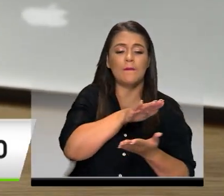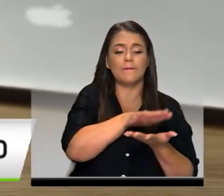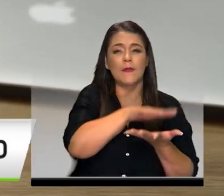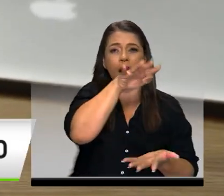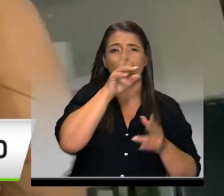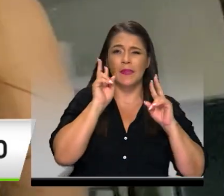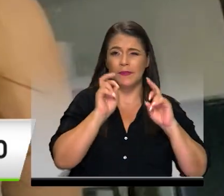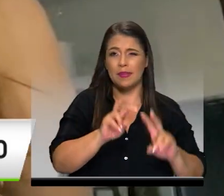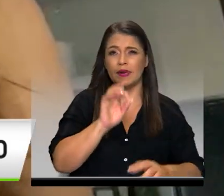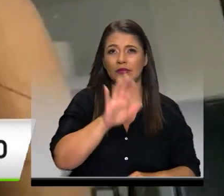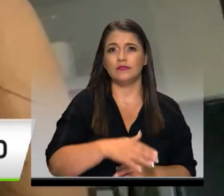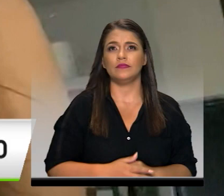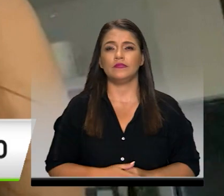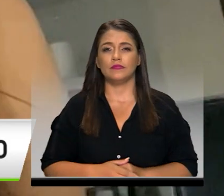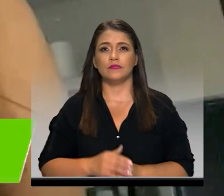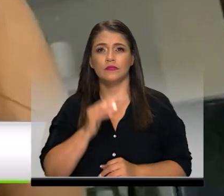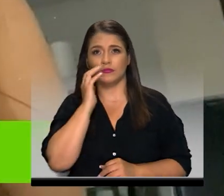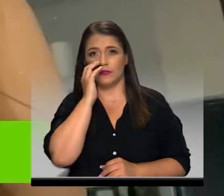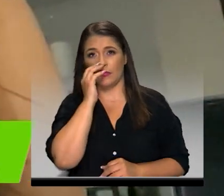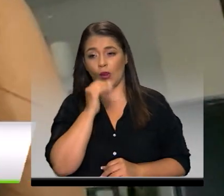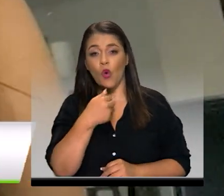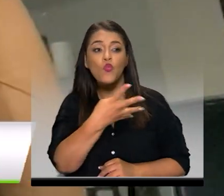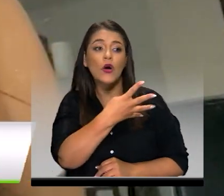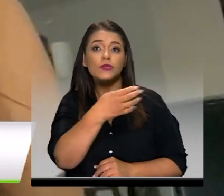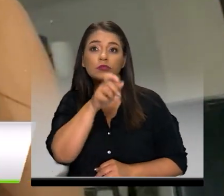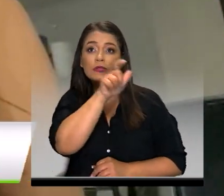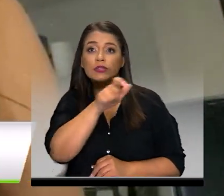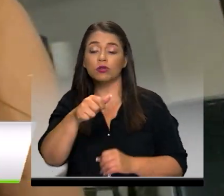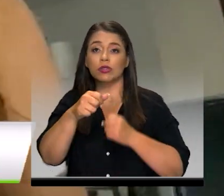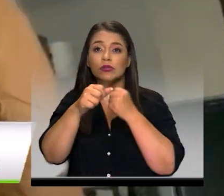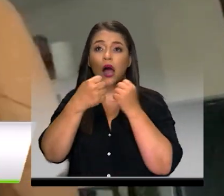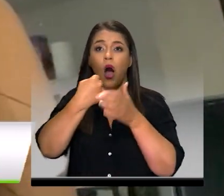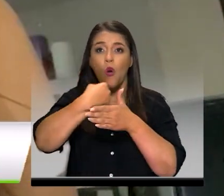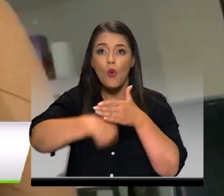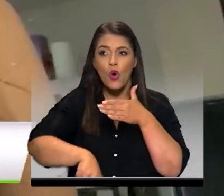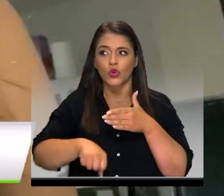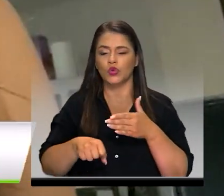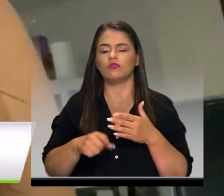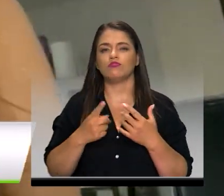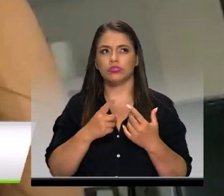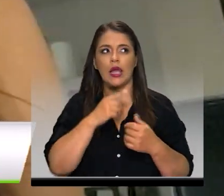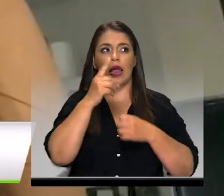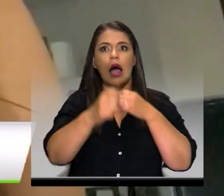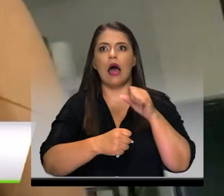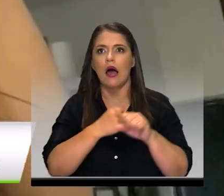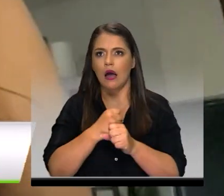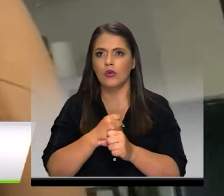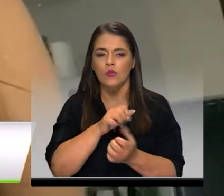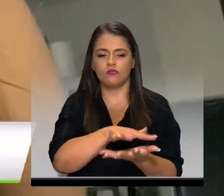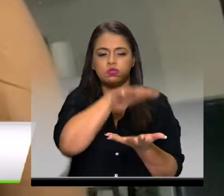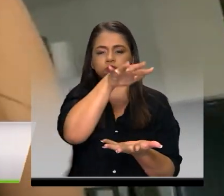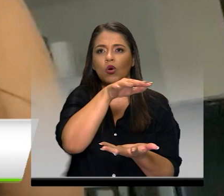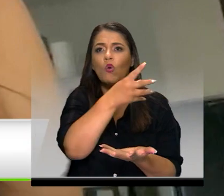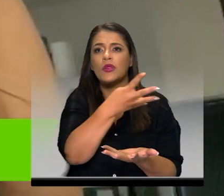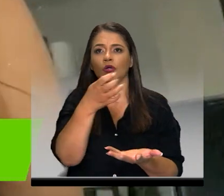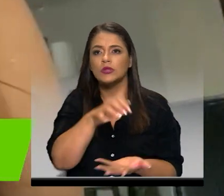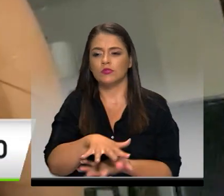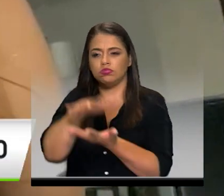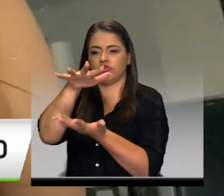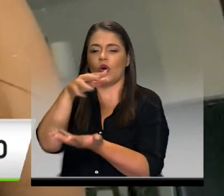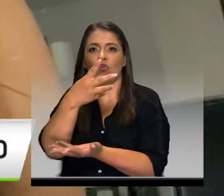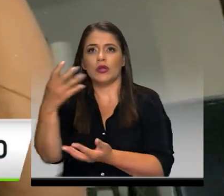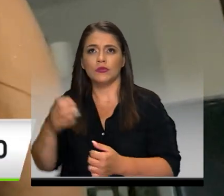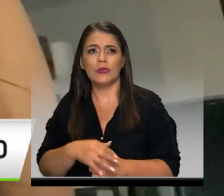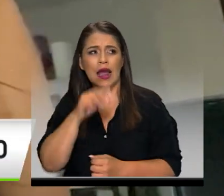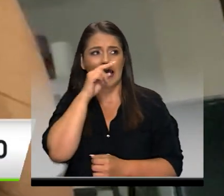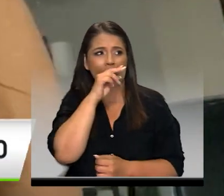indagación. Analizó cerca de 400 casos de abortos que son llevados cada año ante la justicia penal y concluyó que las mujeres, adolescentes y niñas en